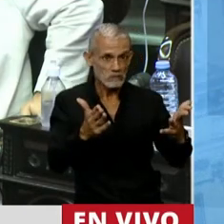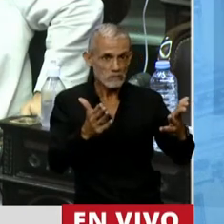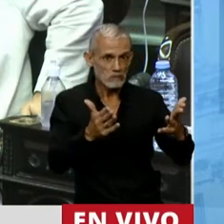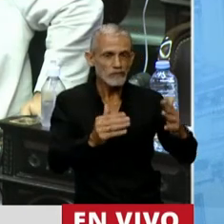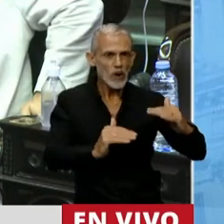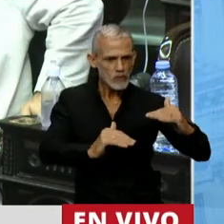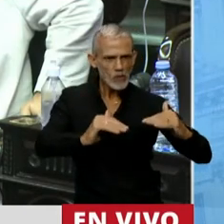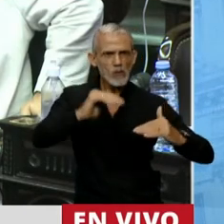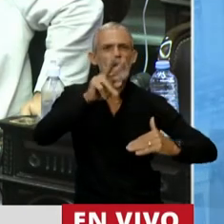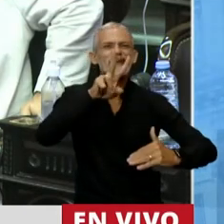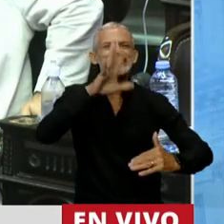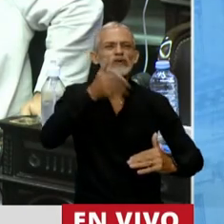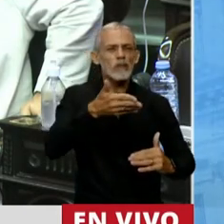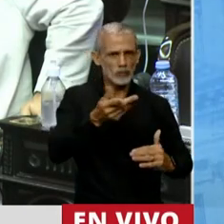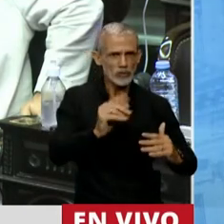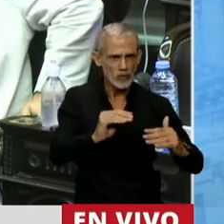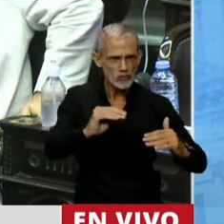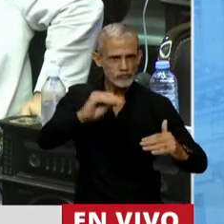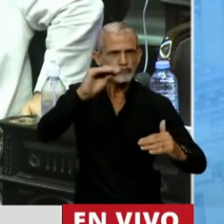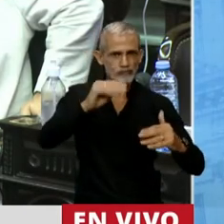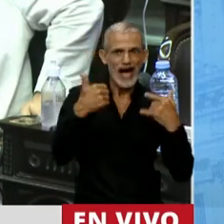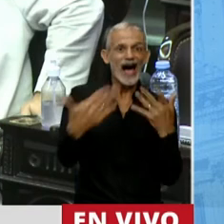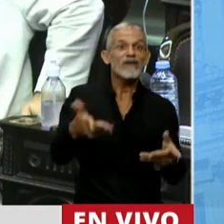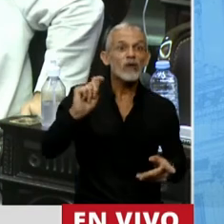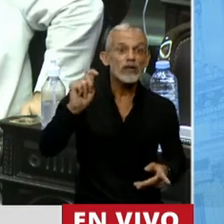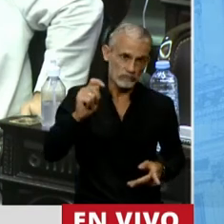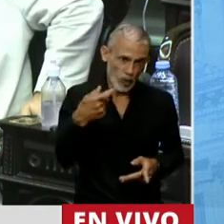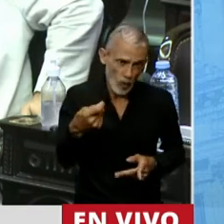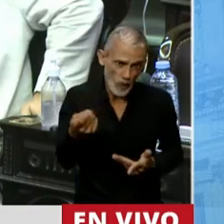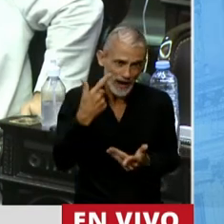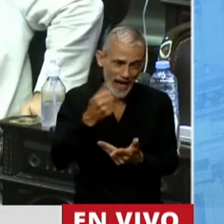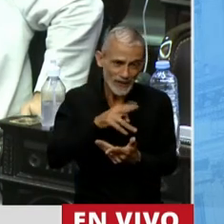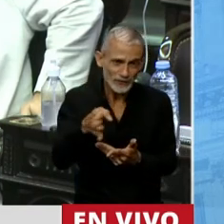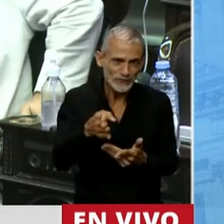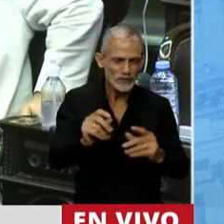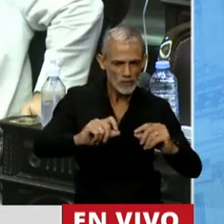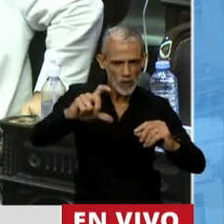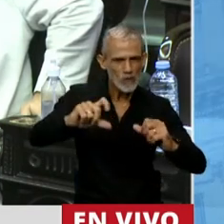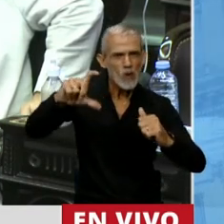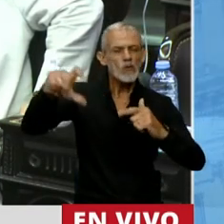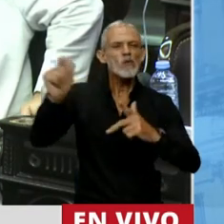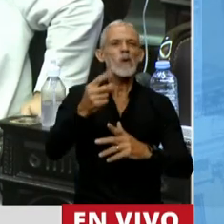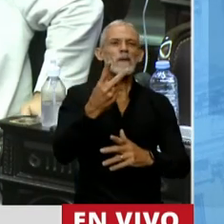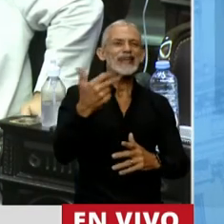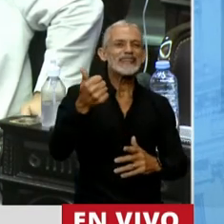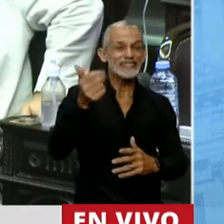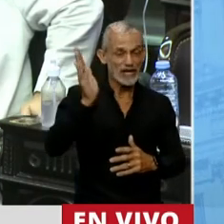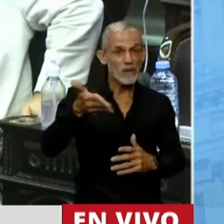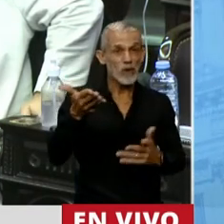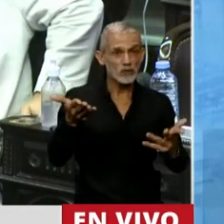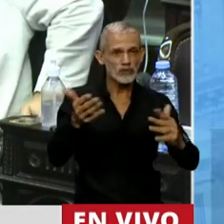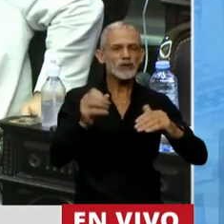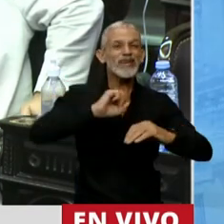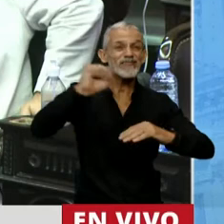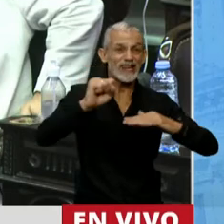.8% de ganancia en términos reales a favor de los y las jubiladas, es decir, que recibieron aumentos de casi un 26% superior